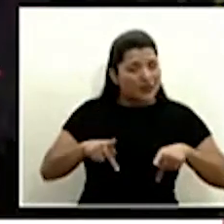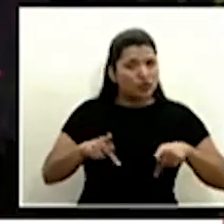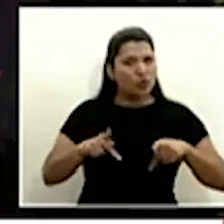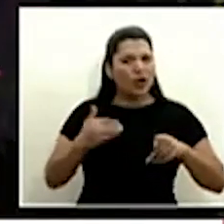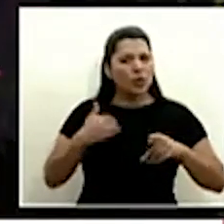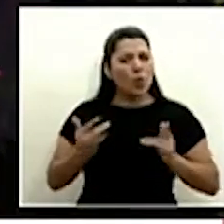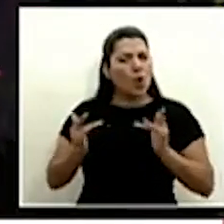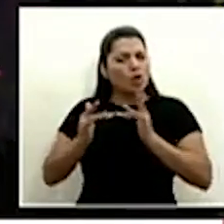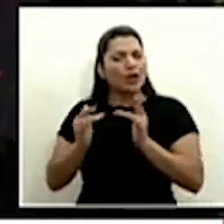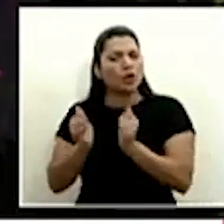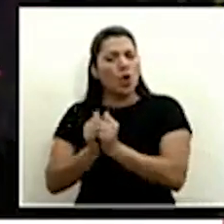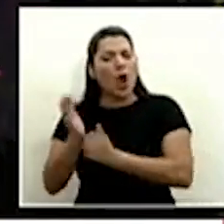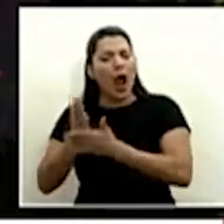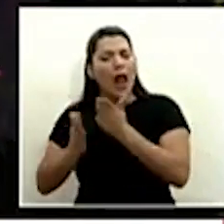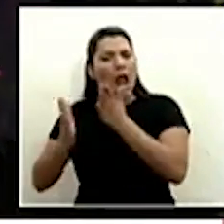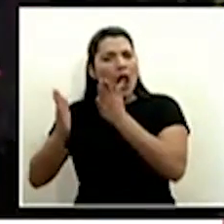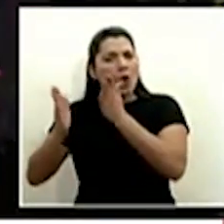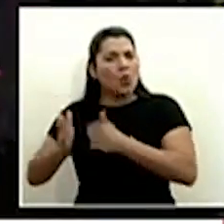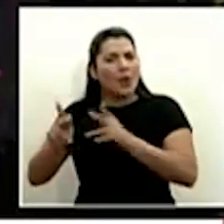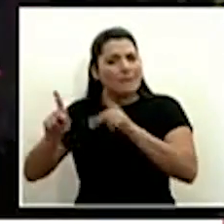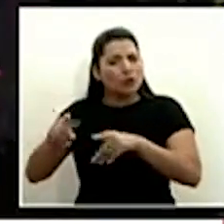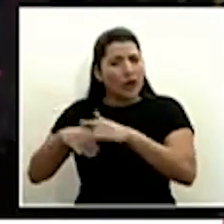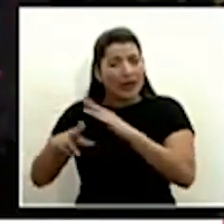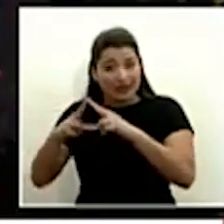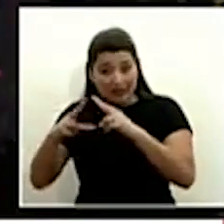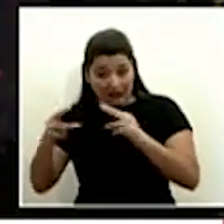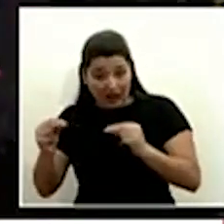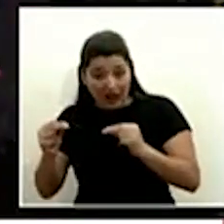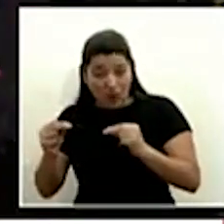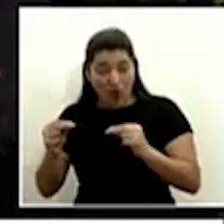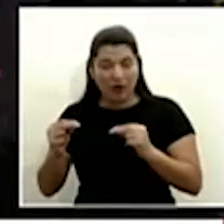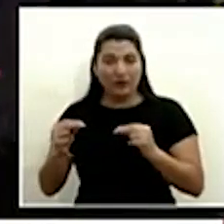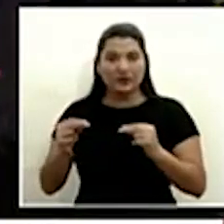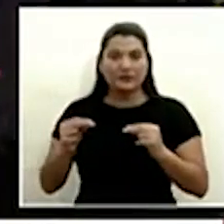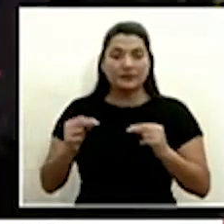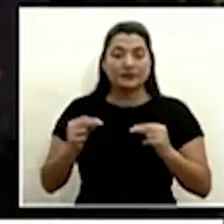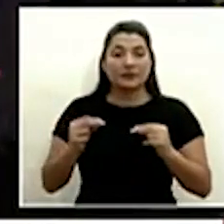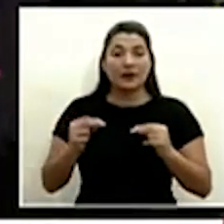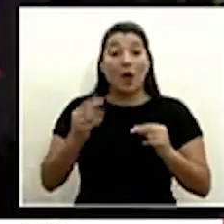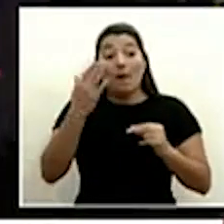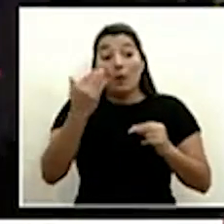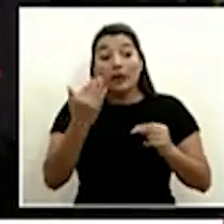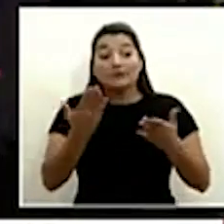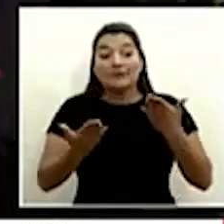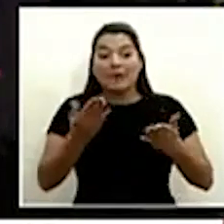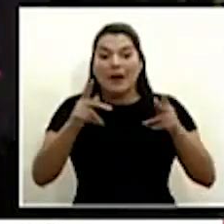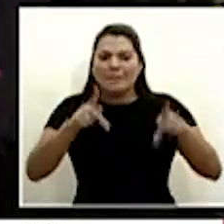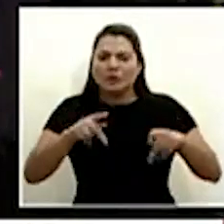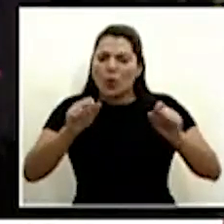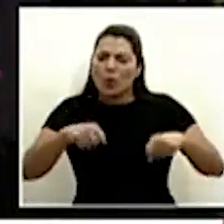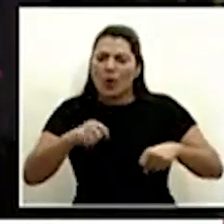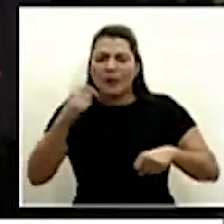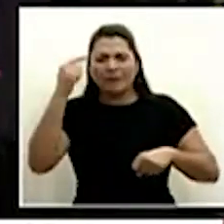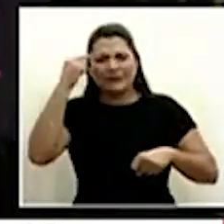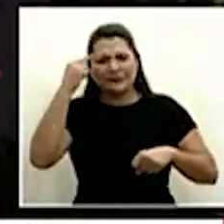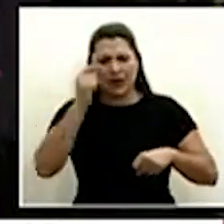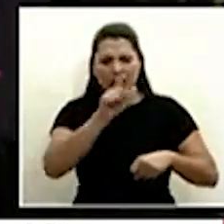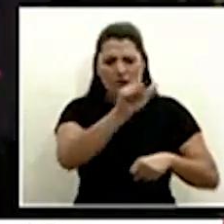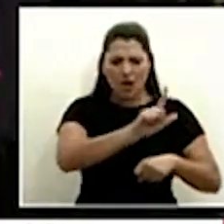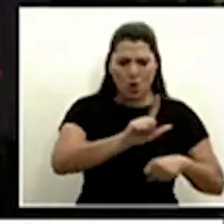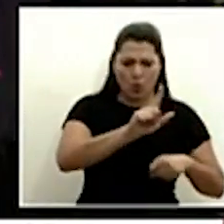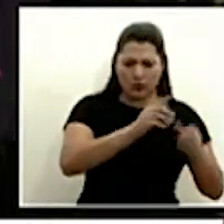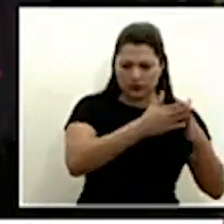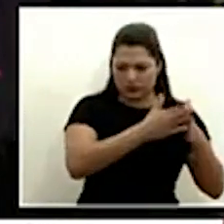que haya tenido algún contacto con Nicaragua podría quedar la sensación de las personas de que este aumento que hemos tenido de lunes hacia acá